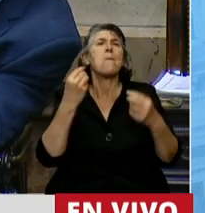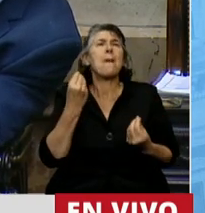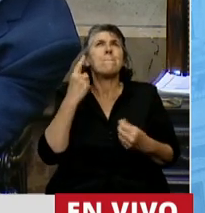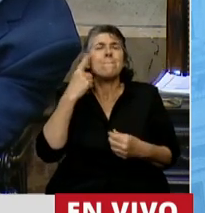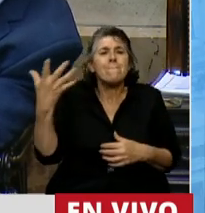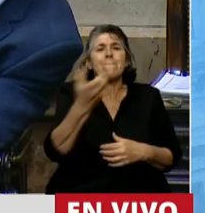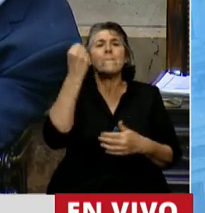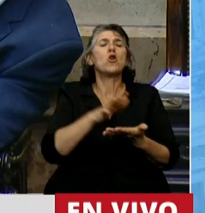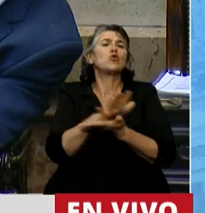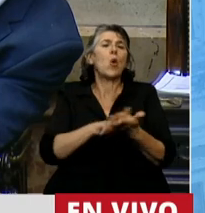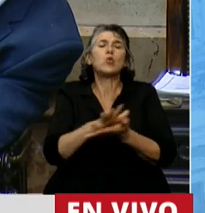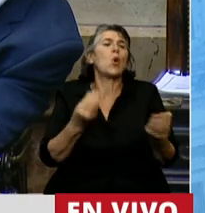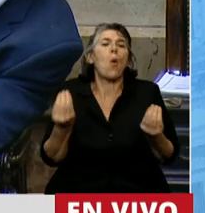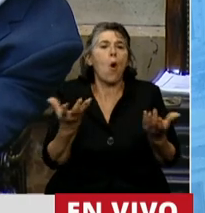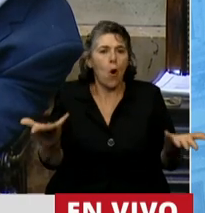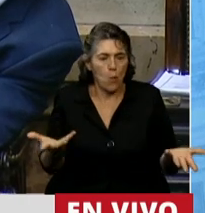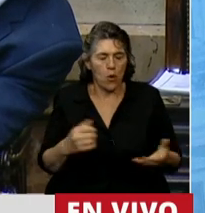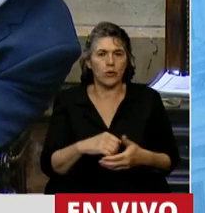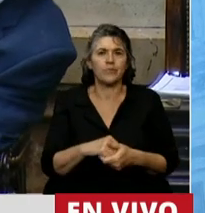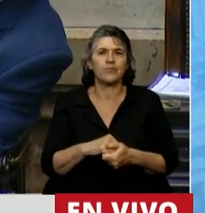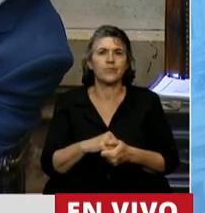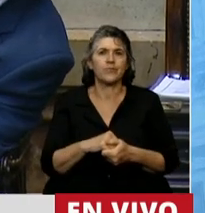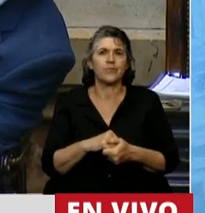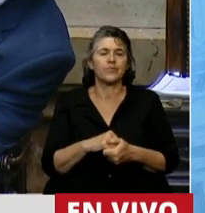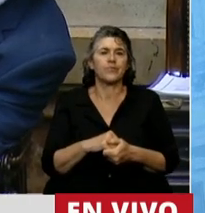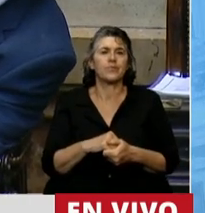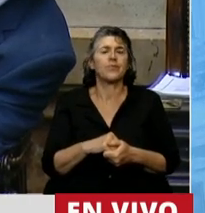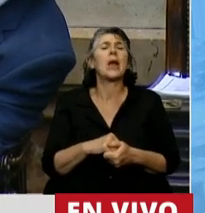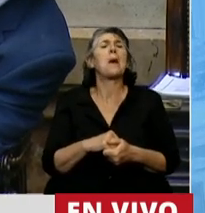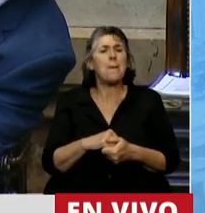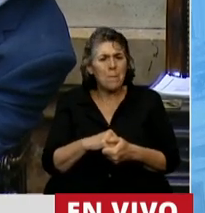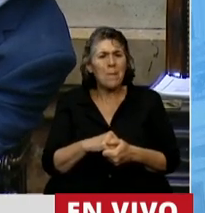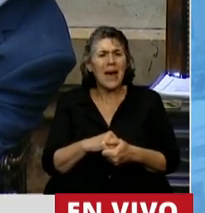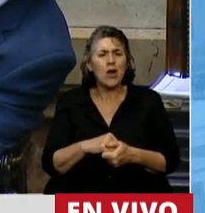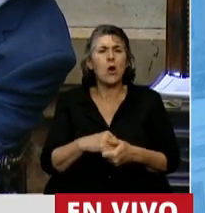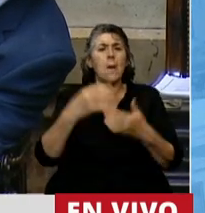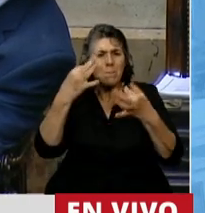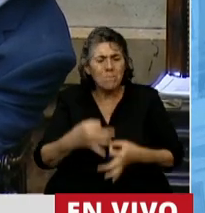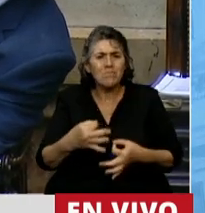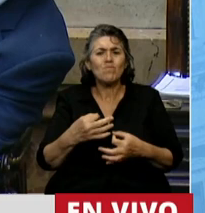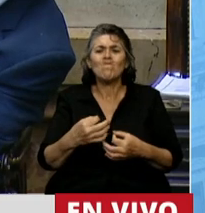concretas. Pero la verdad que las cifras oficiales dan cuenta